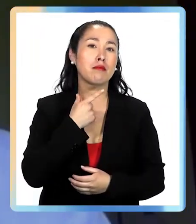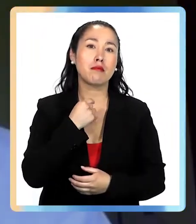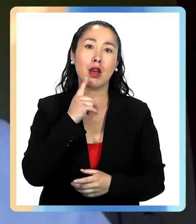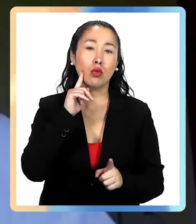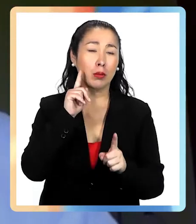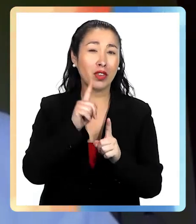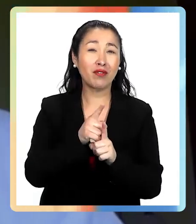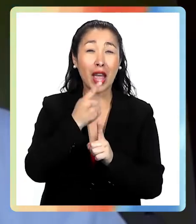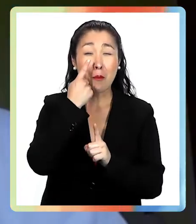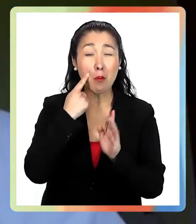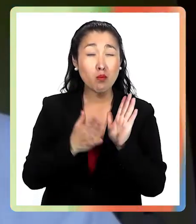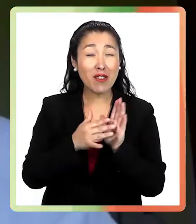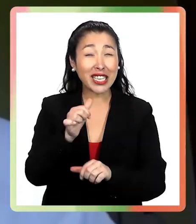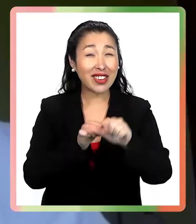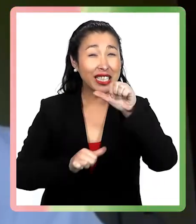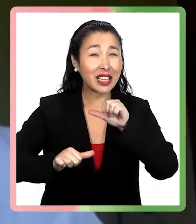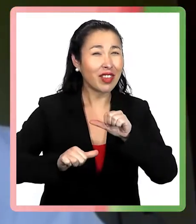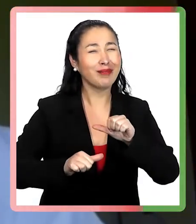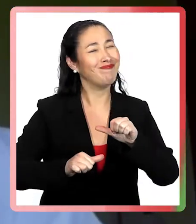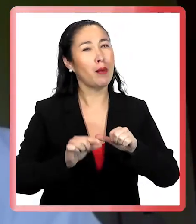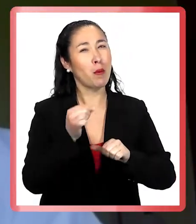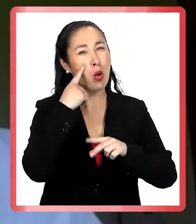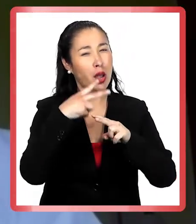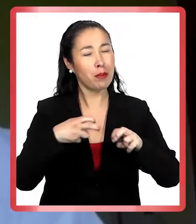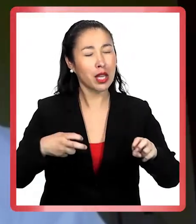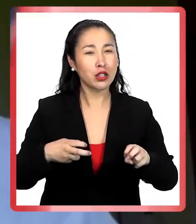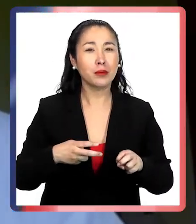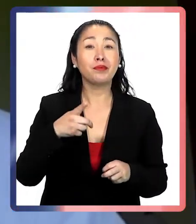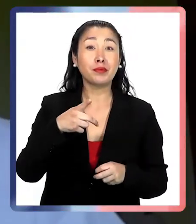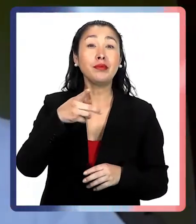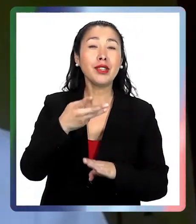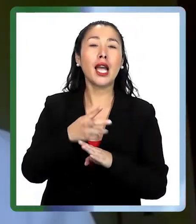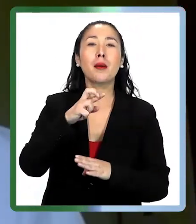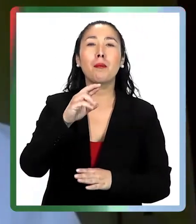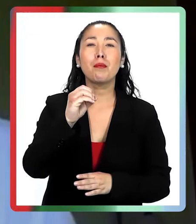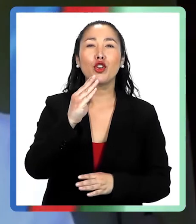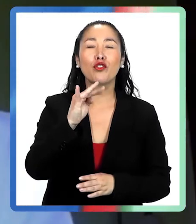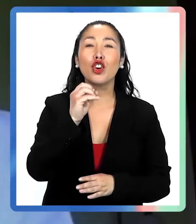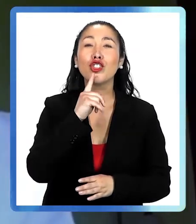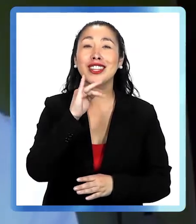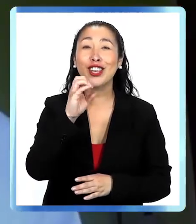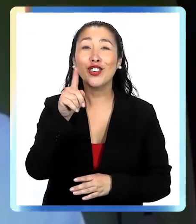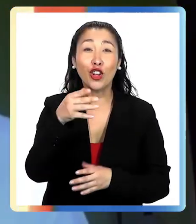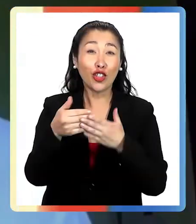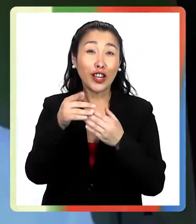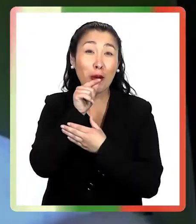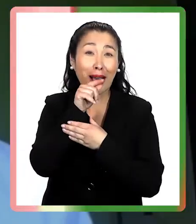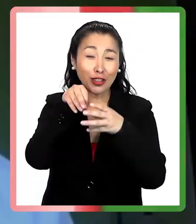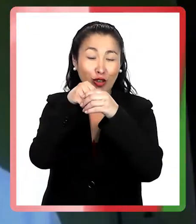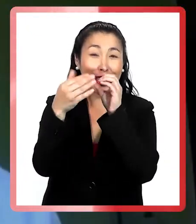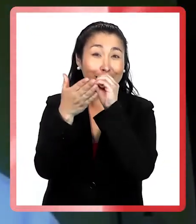No hay tanta evidencia científica, debemos reconocerlo. Los probióticos que se llaman, que vienen de los pajaritos del yogur,